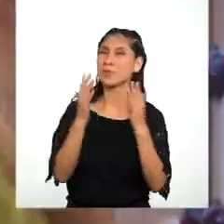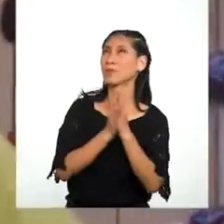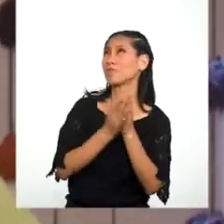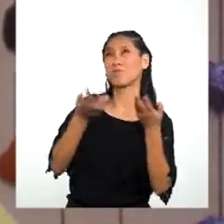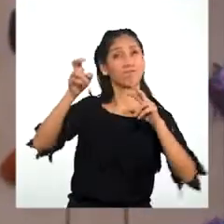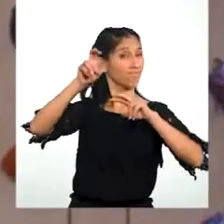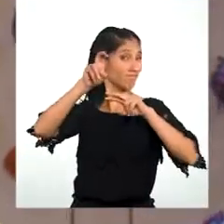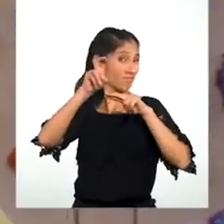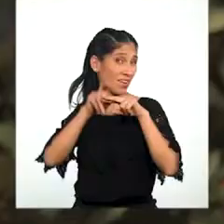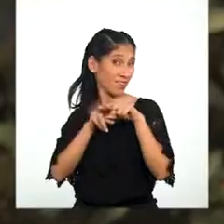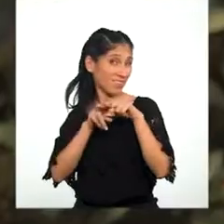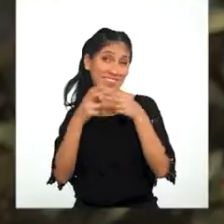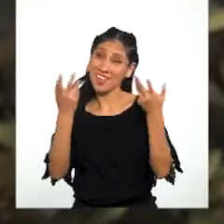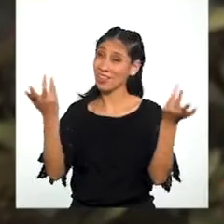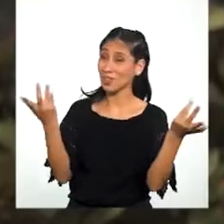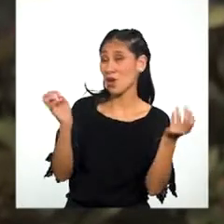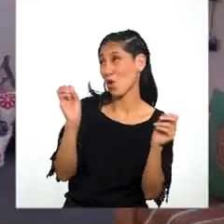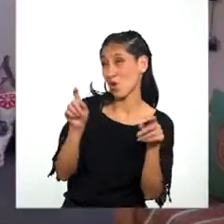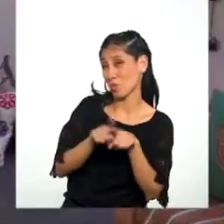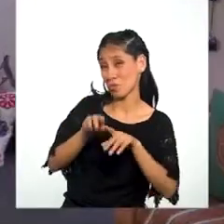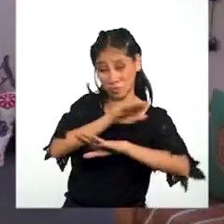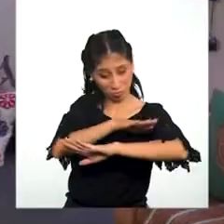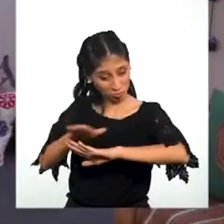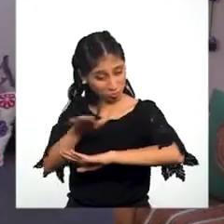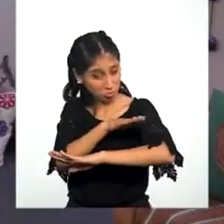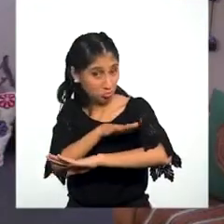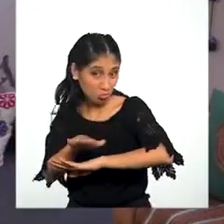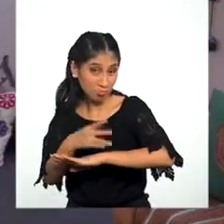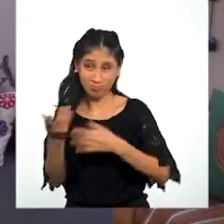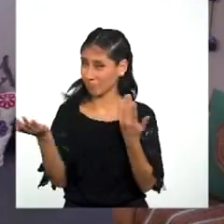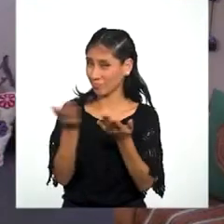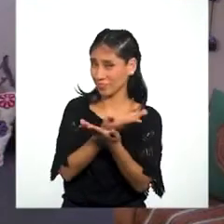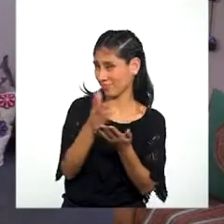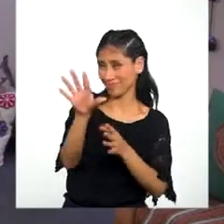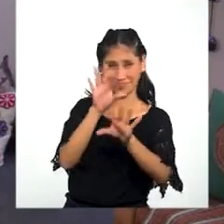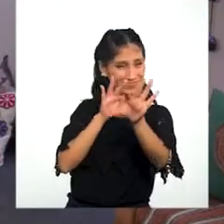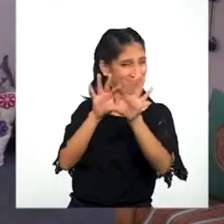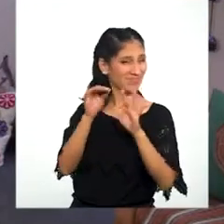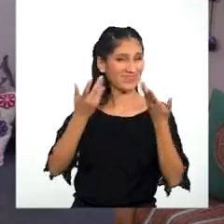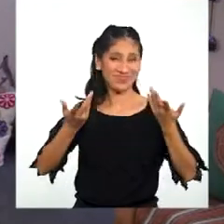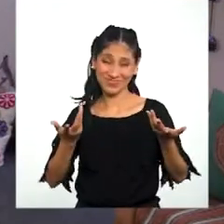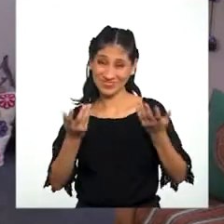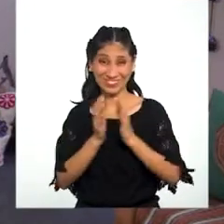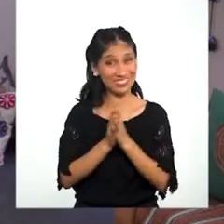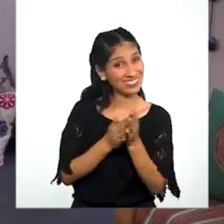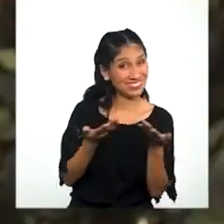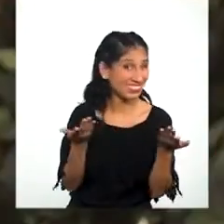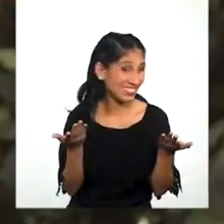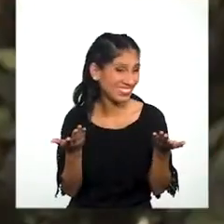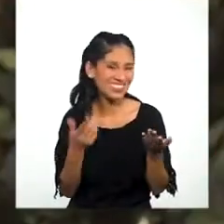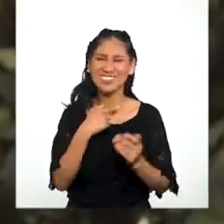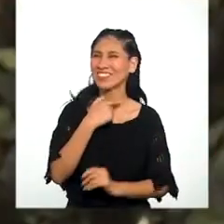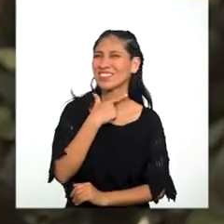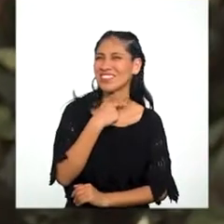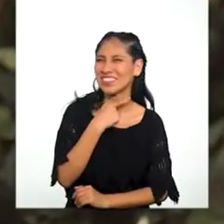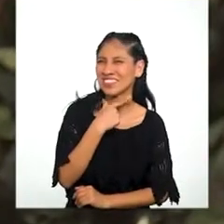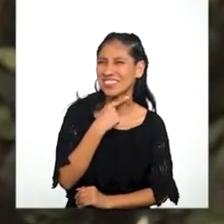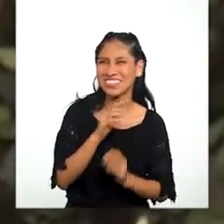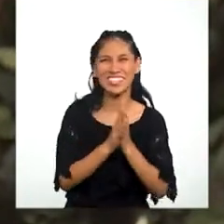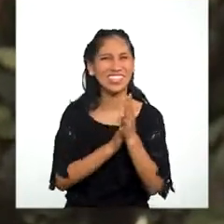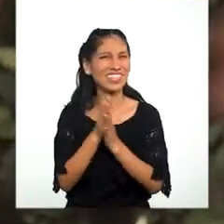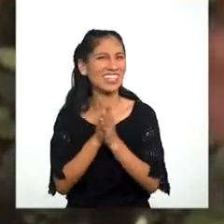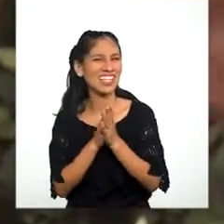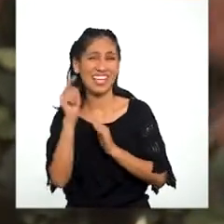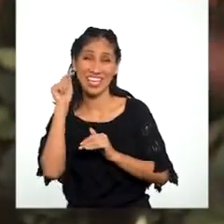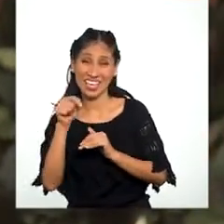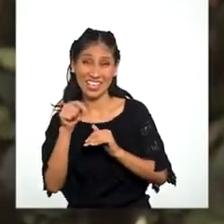sentados en una silla o en el suelo Como ustedes quieran y como puedan A mí me gusta hacer